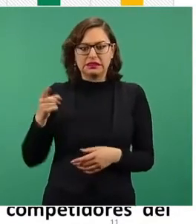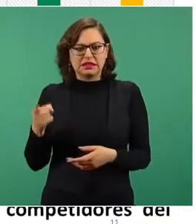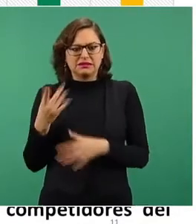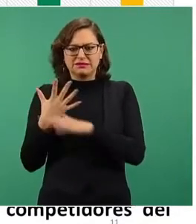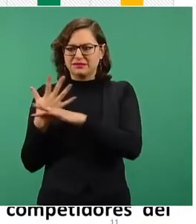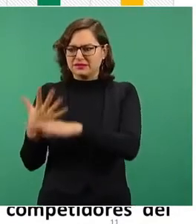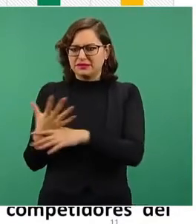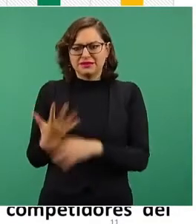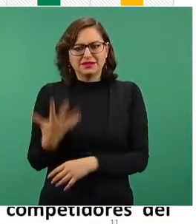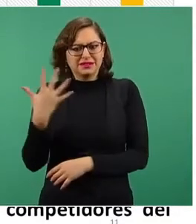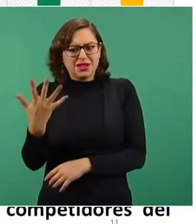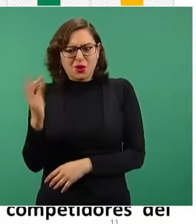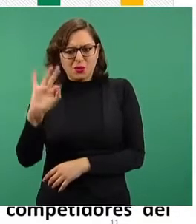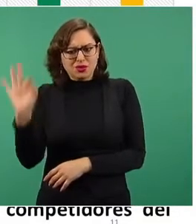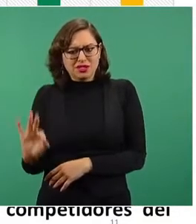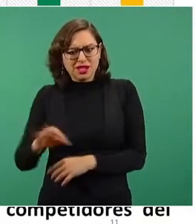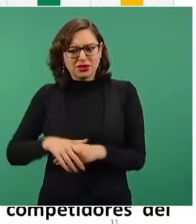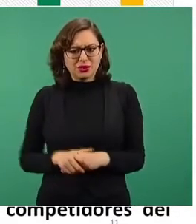más allá del 5 por ciento.